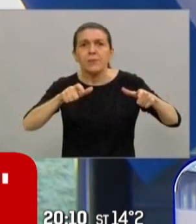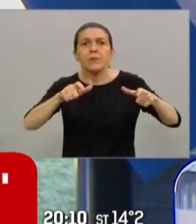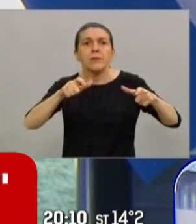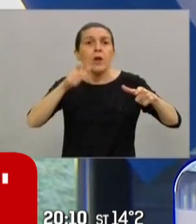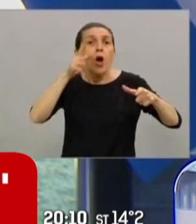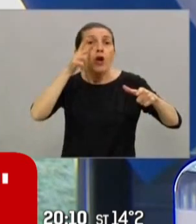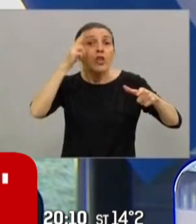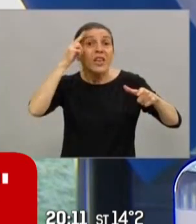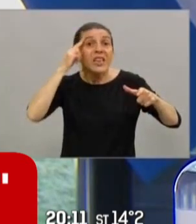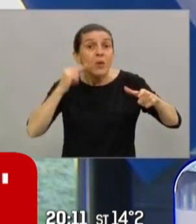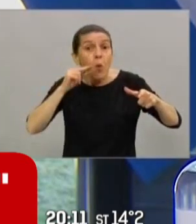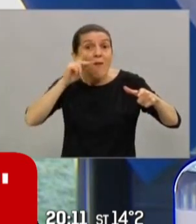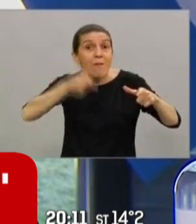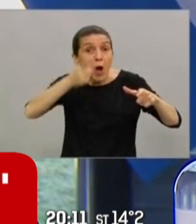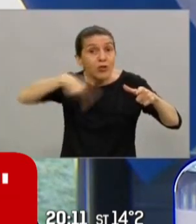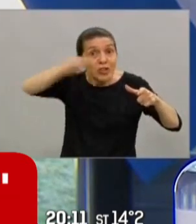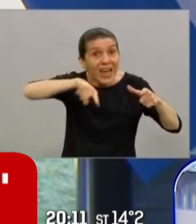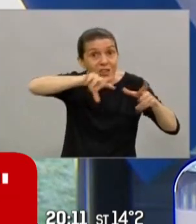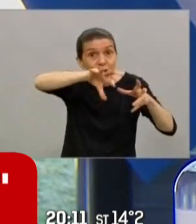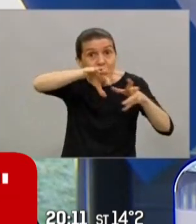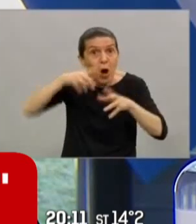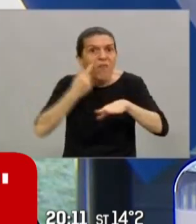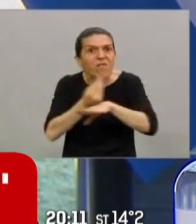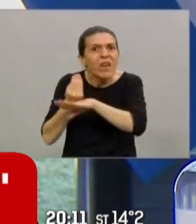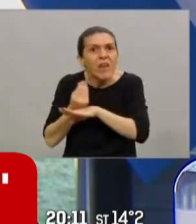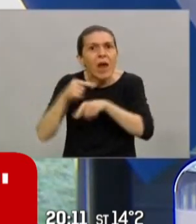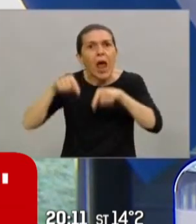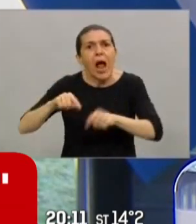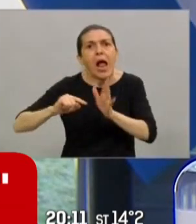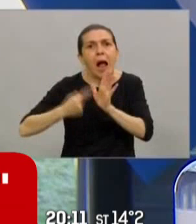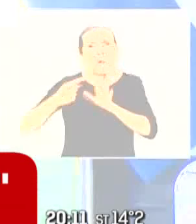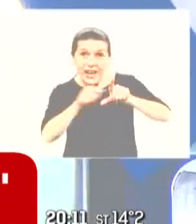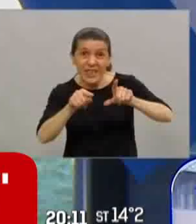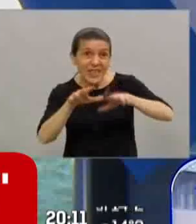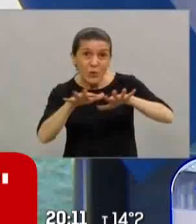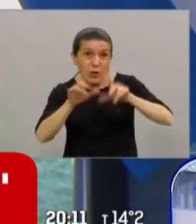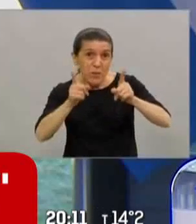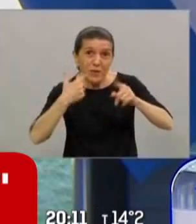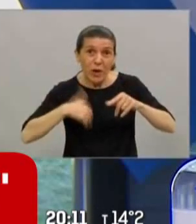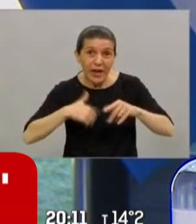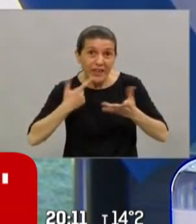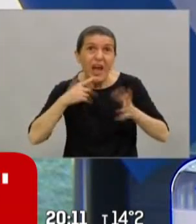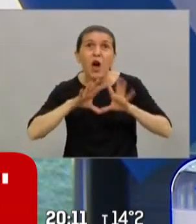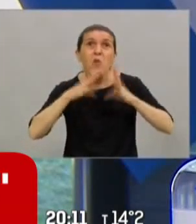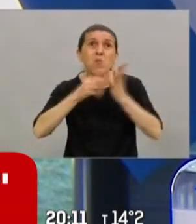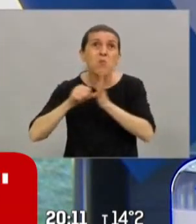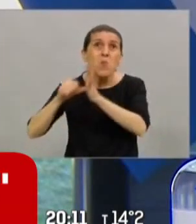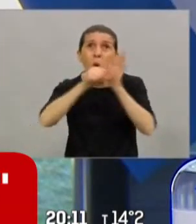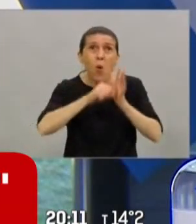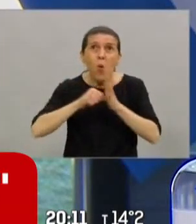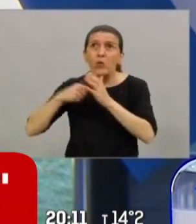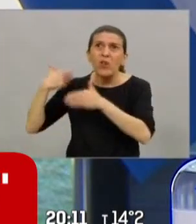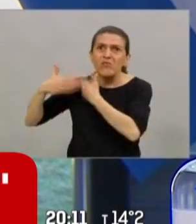esos casos ocurren en el área metropolitana de Buenos Aires. El mundo ya no es lo que era